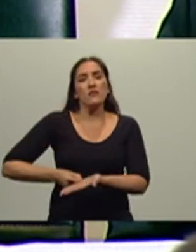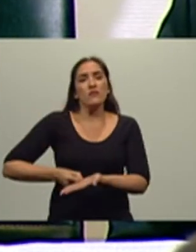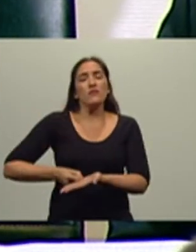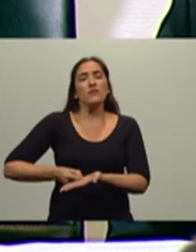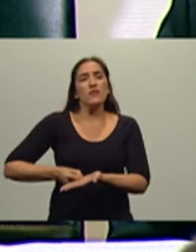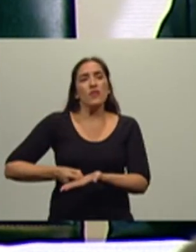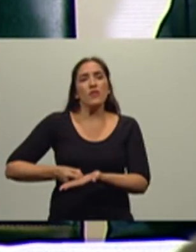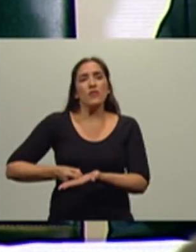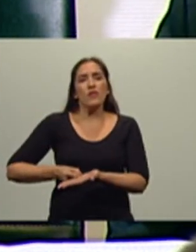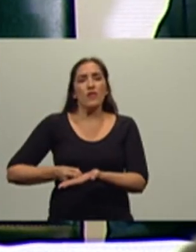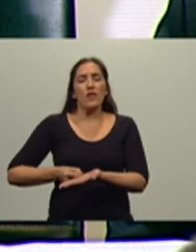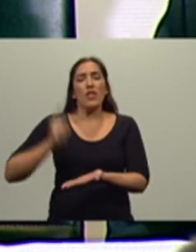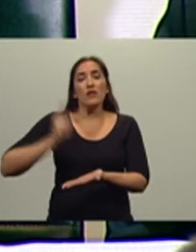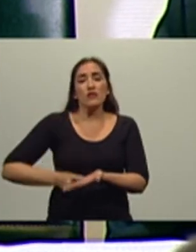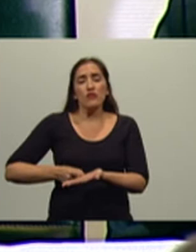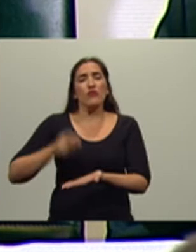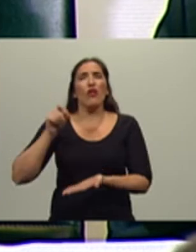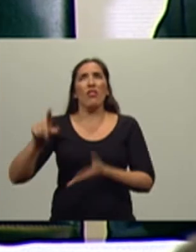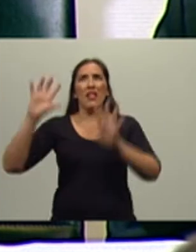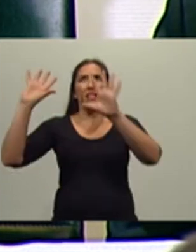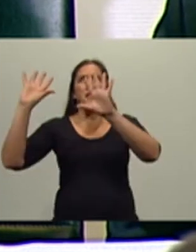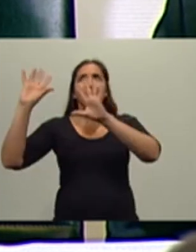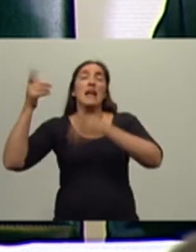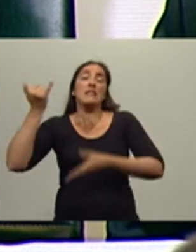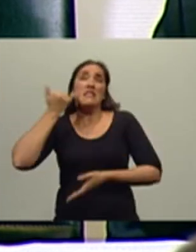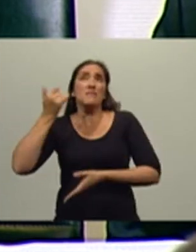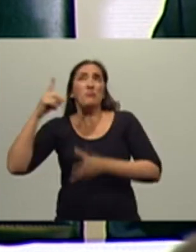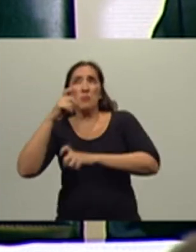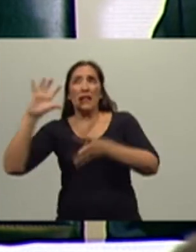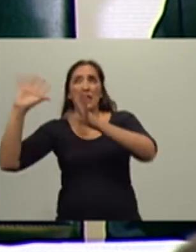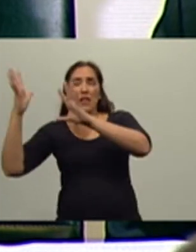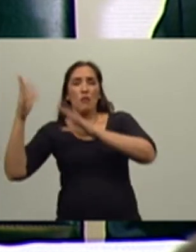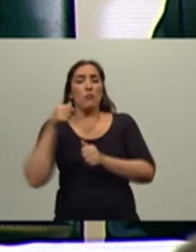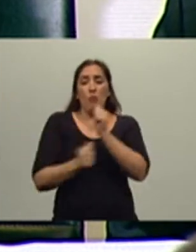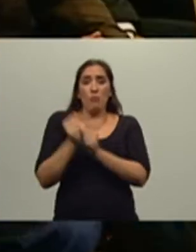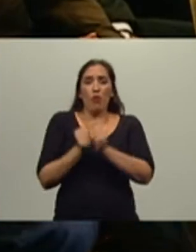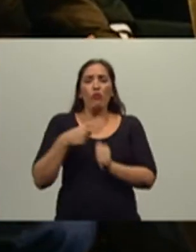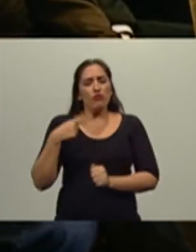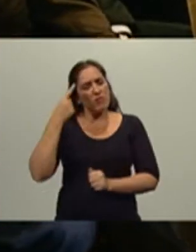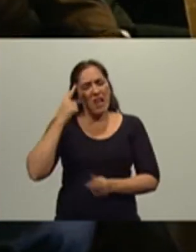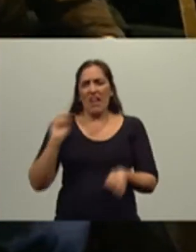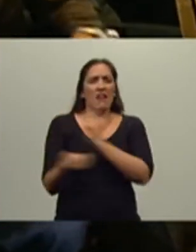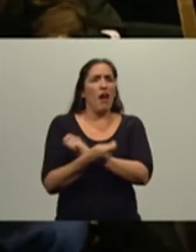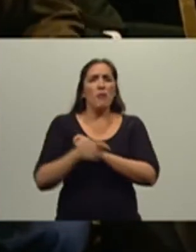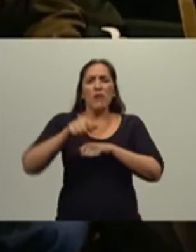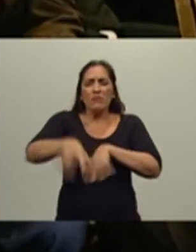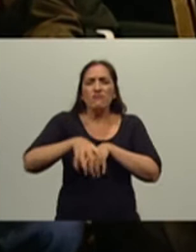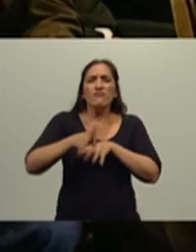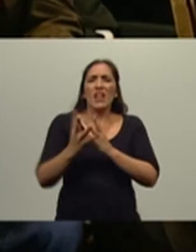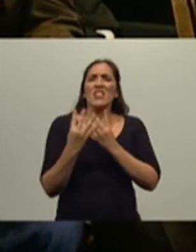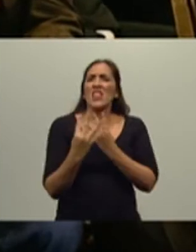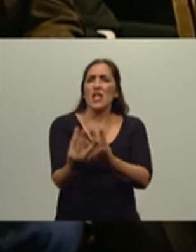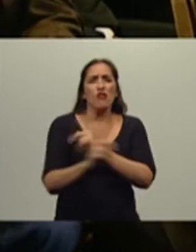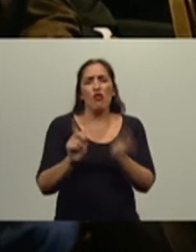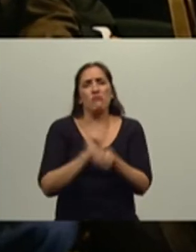Fundamentalmente, hubo condiciones climatológicas, decisiones que tomaron los productores de cambiar trigo por cebada, porque pensaron que así